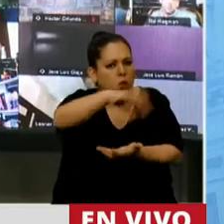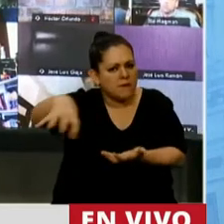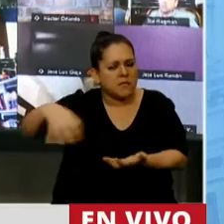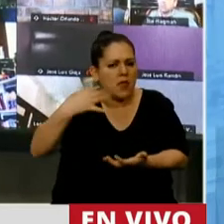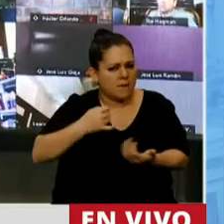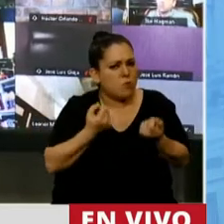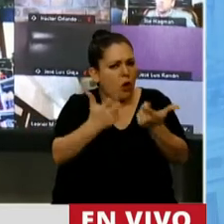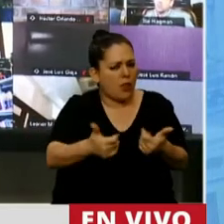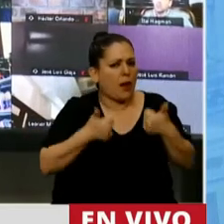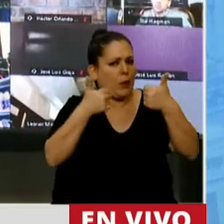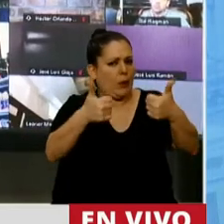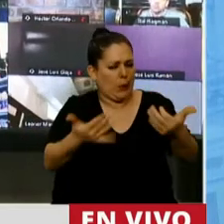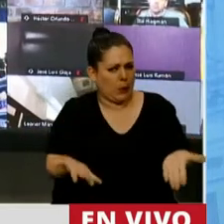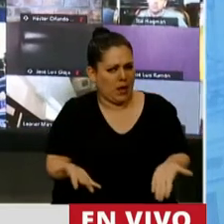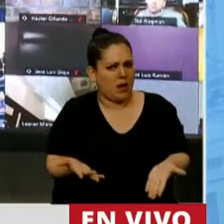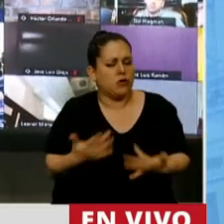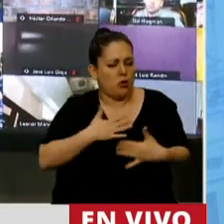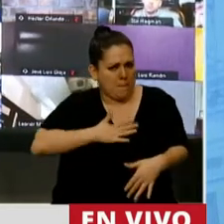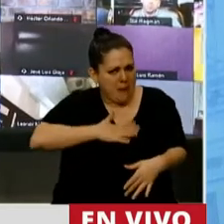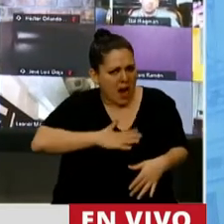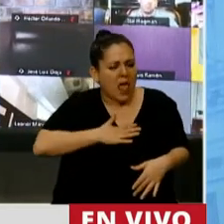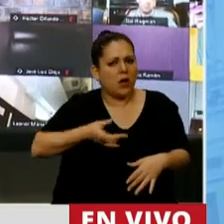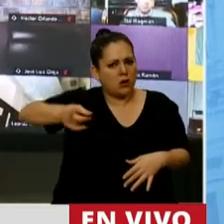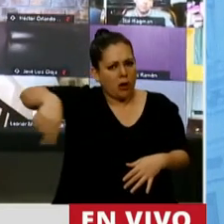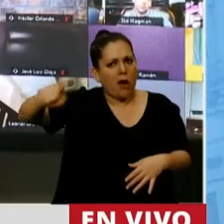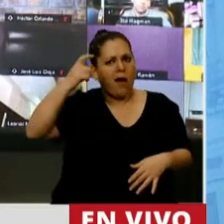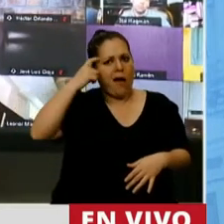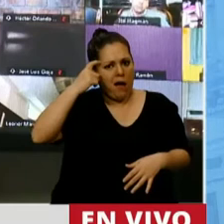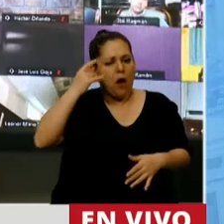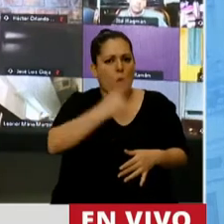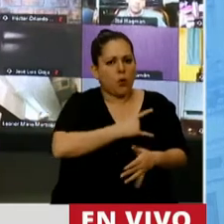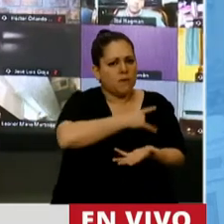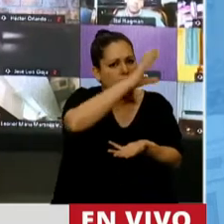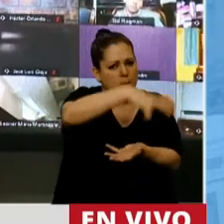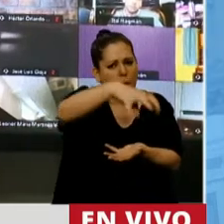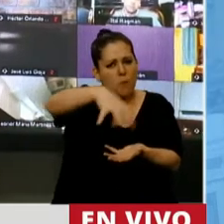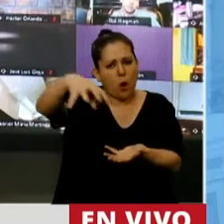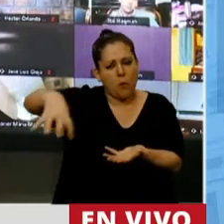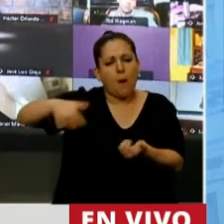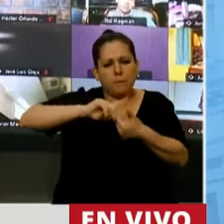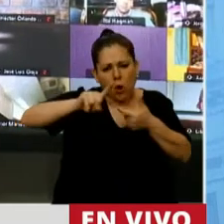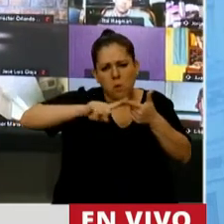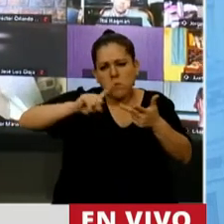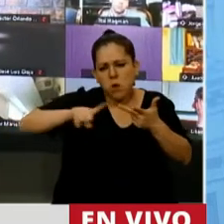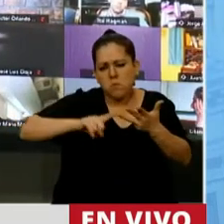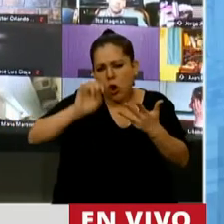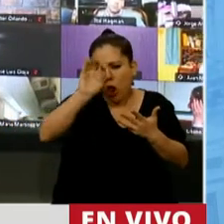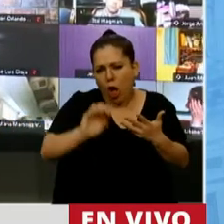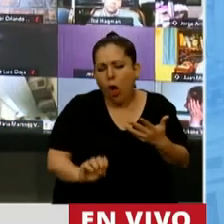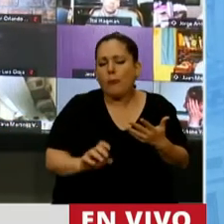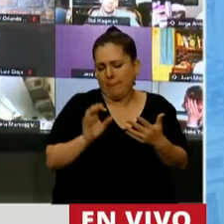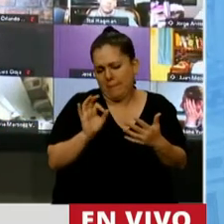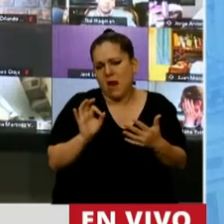me alegro que se tomen en cuenta todas estas universidades que hemos mencionado y